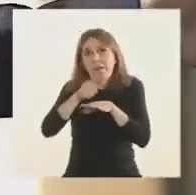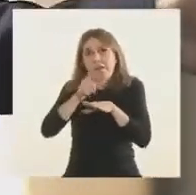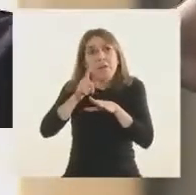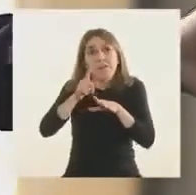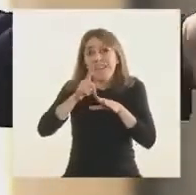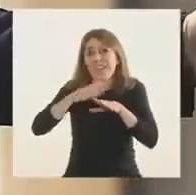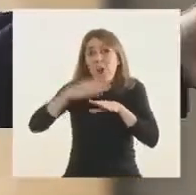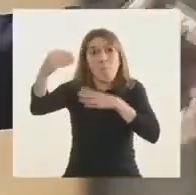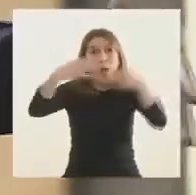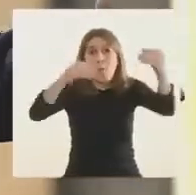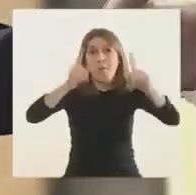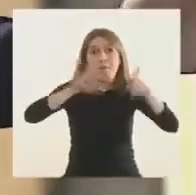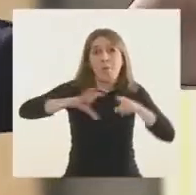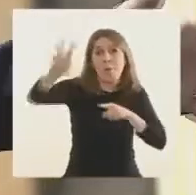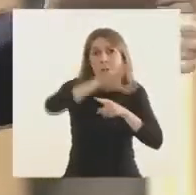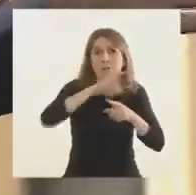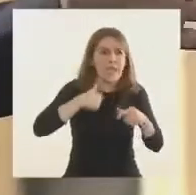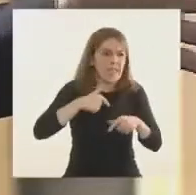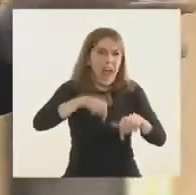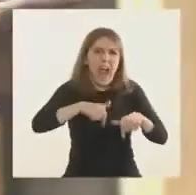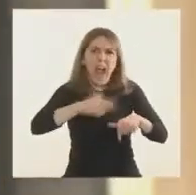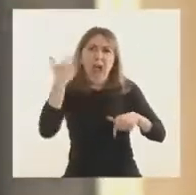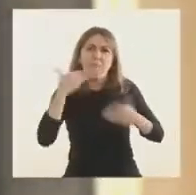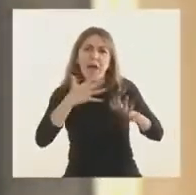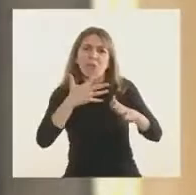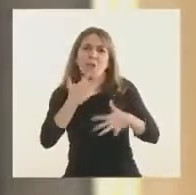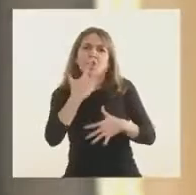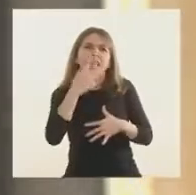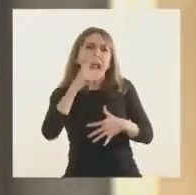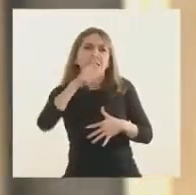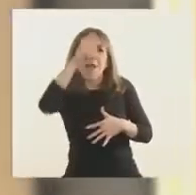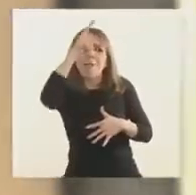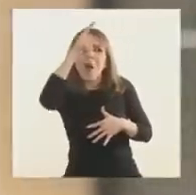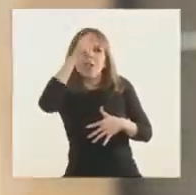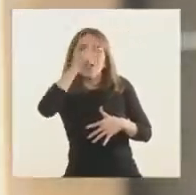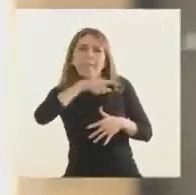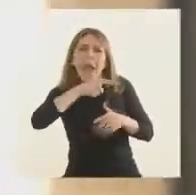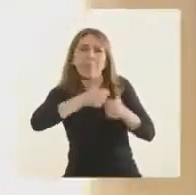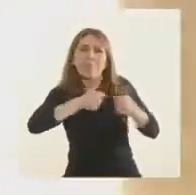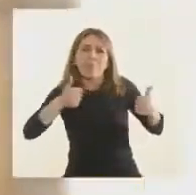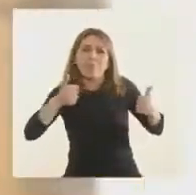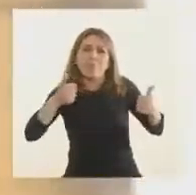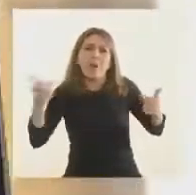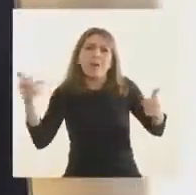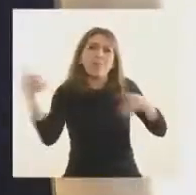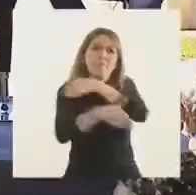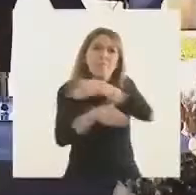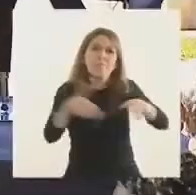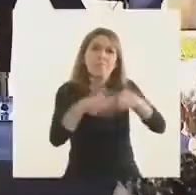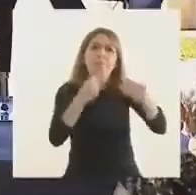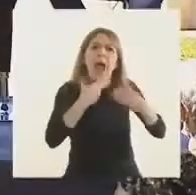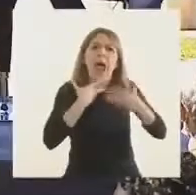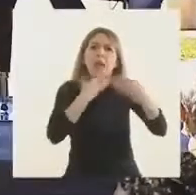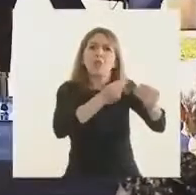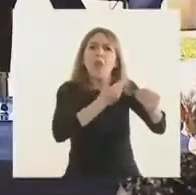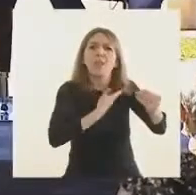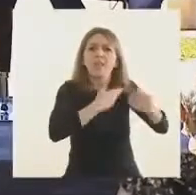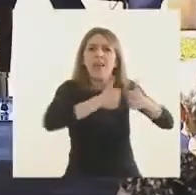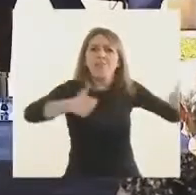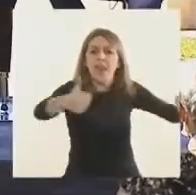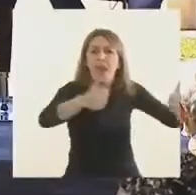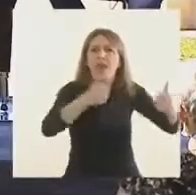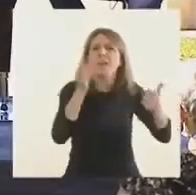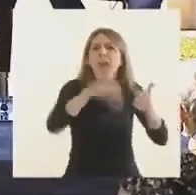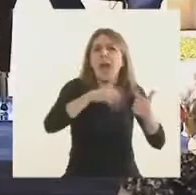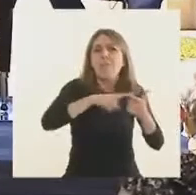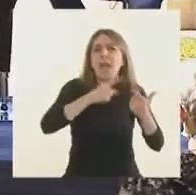dispuesto en este momento alrededor de 3.000 efectivos de las fuerzas de seguridad para que colaboren en Santa Fe. Hemos incrementado en más de